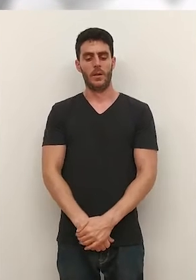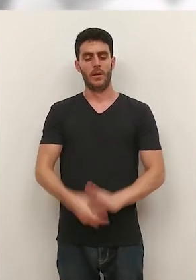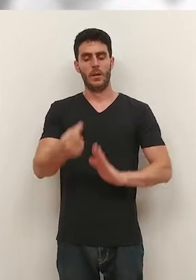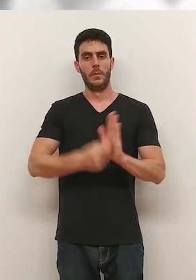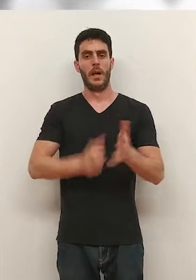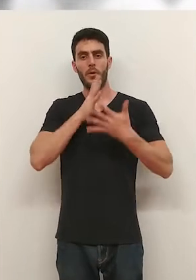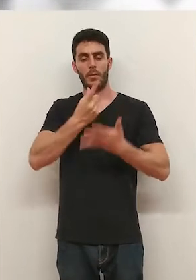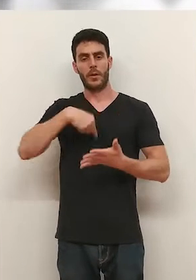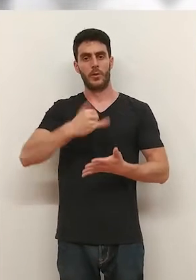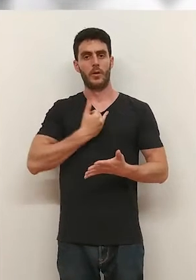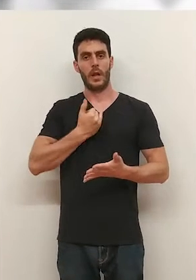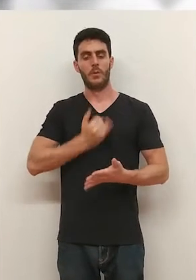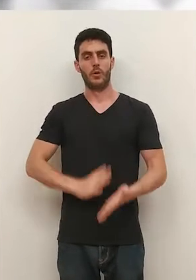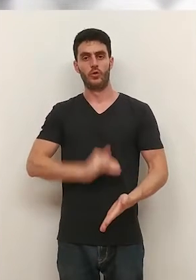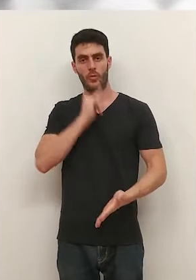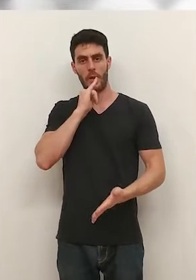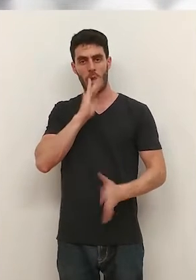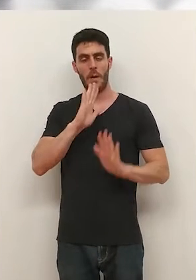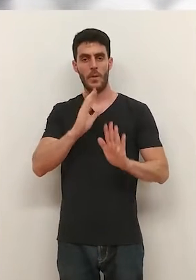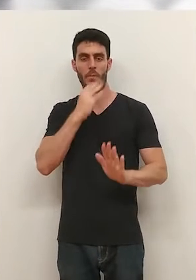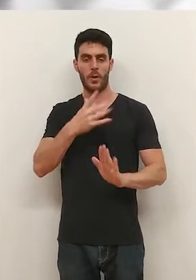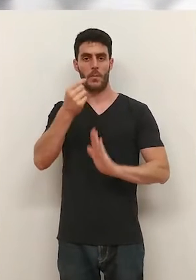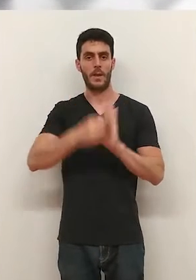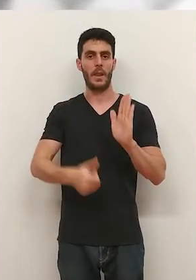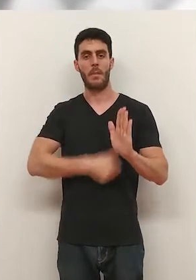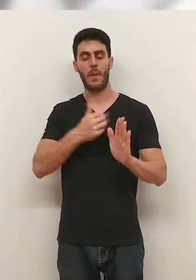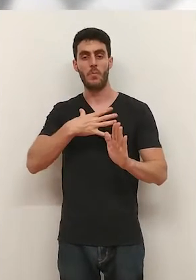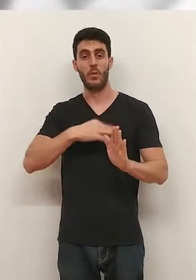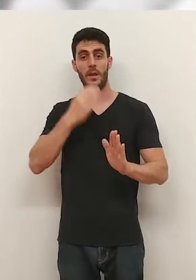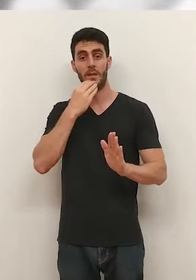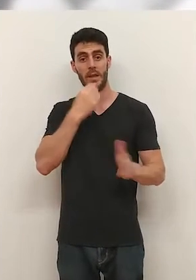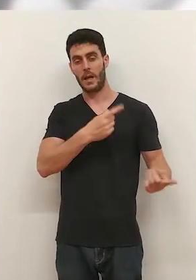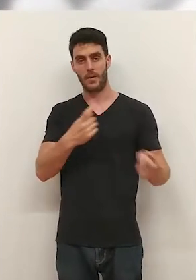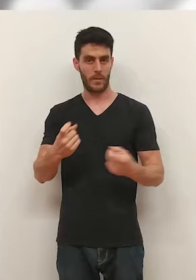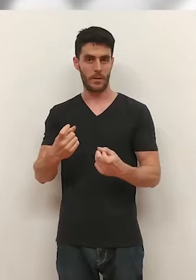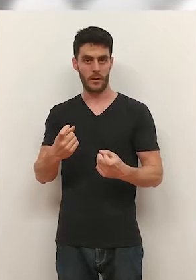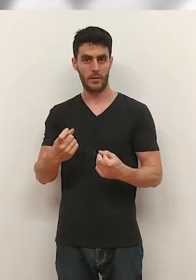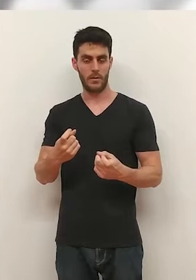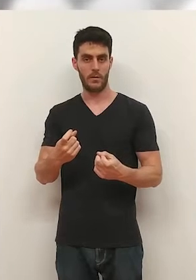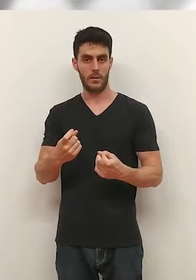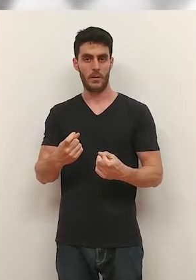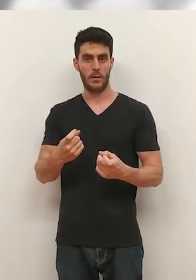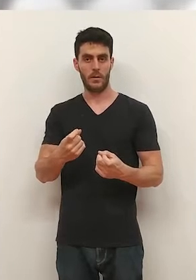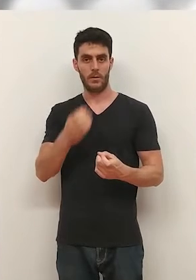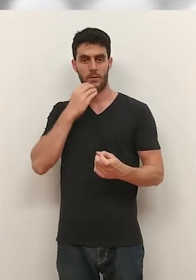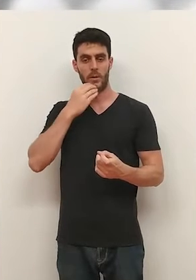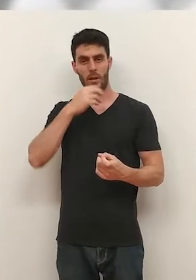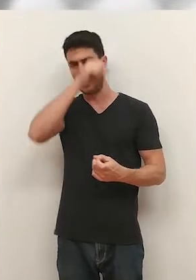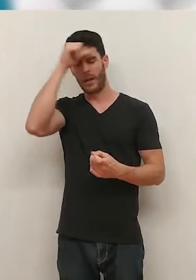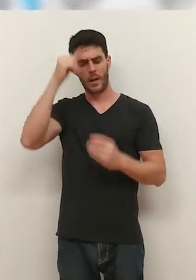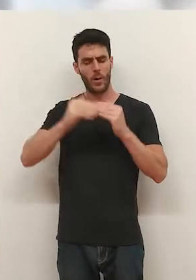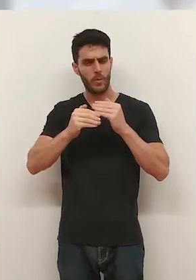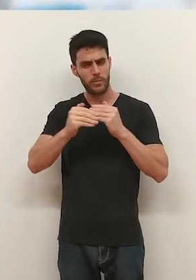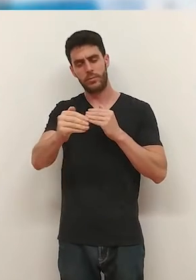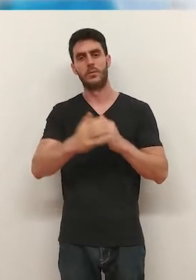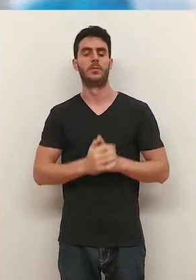Las medidas que tenemos actualmente consideramos que son suficientes. todos modos, se podrían adoptar nuevas medidas en caso de que fueran necesarias en evolución de esta